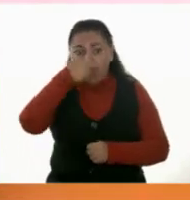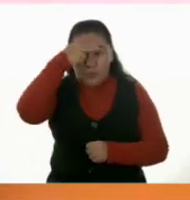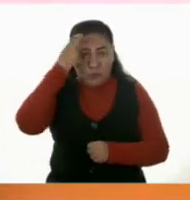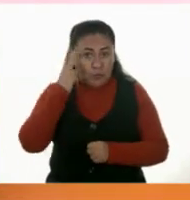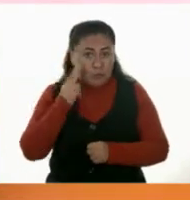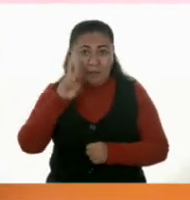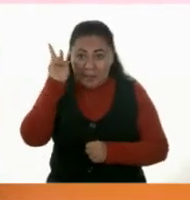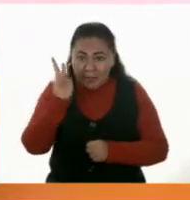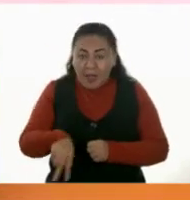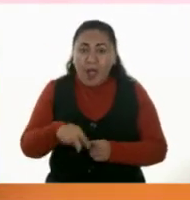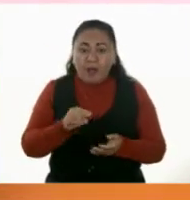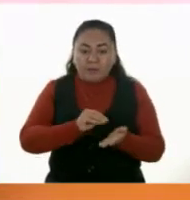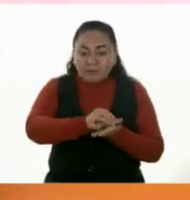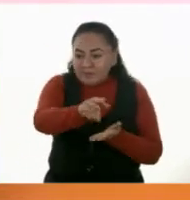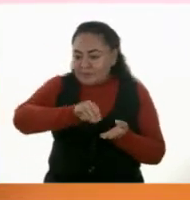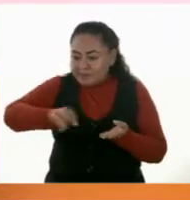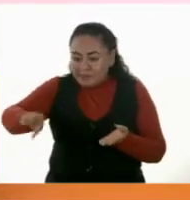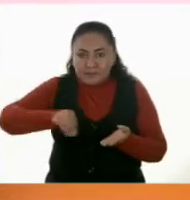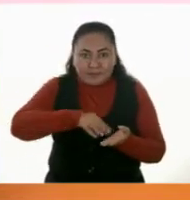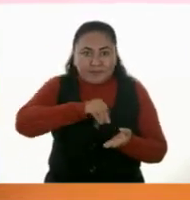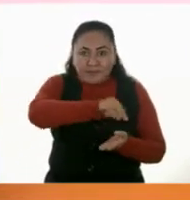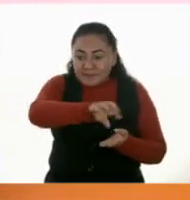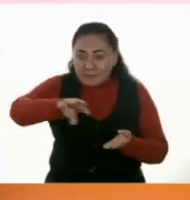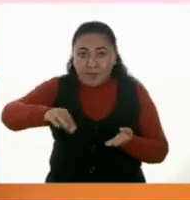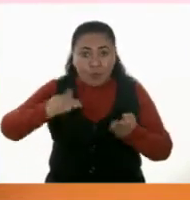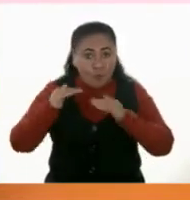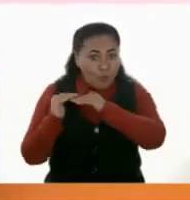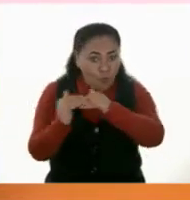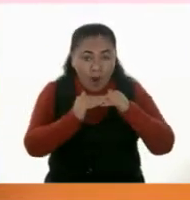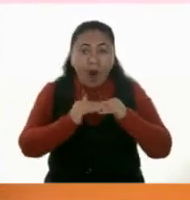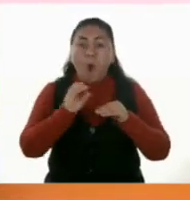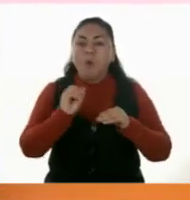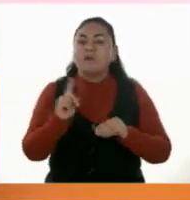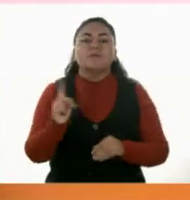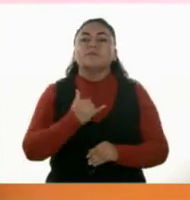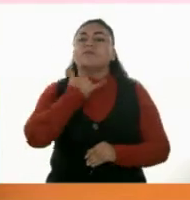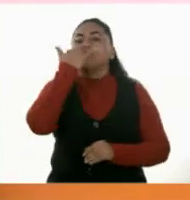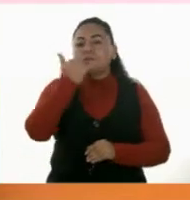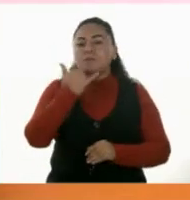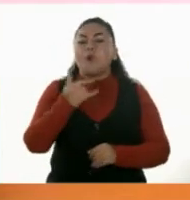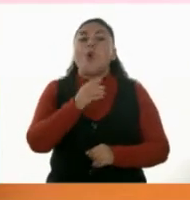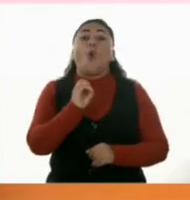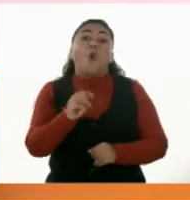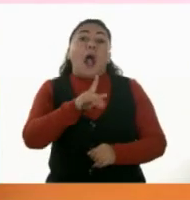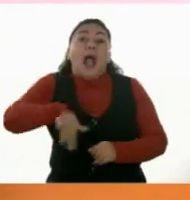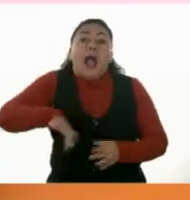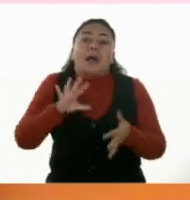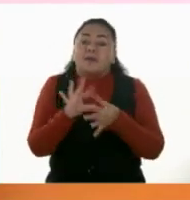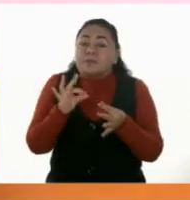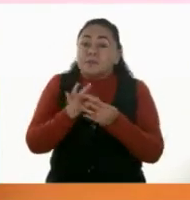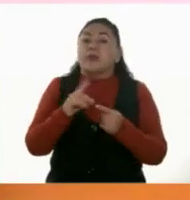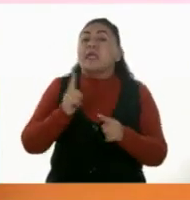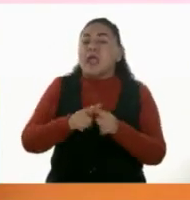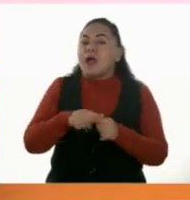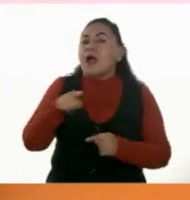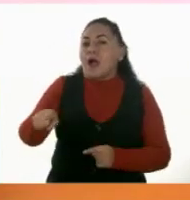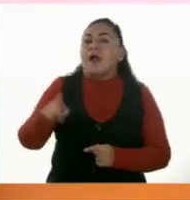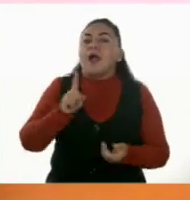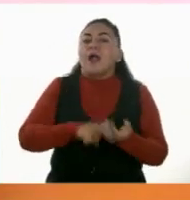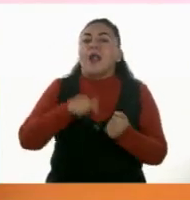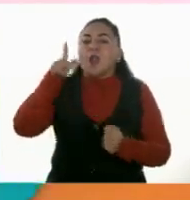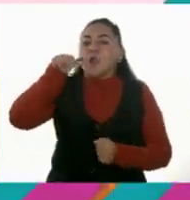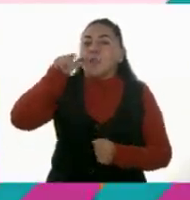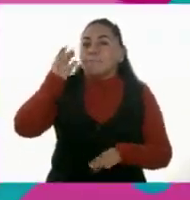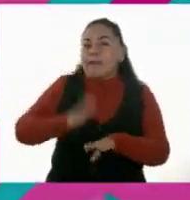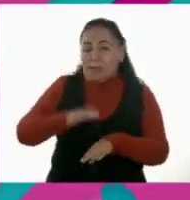exactamente la misma cantidad de fichas a sus amigas o no lo hizo. O como lo mencionas, que Lupita es quien tiene más fichas.